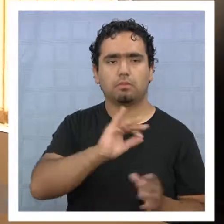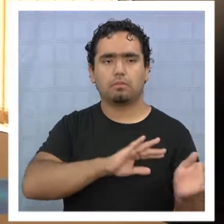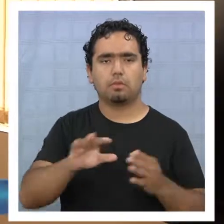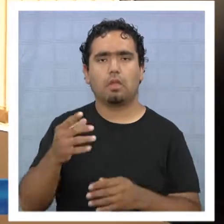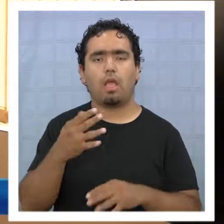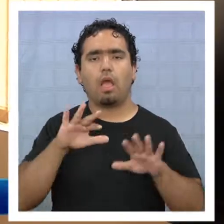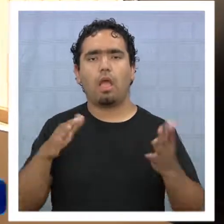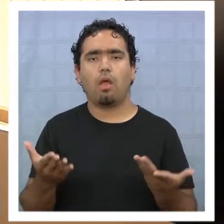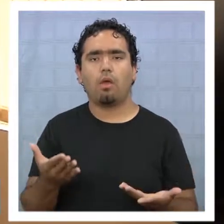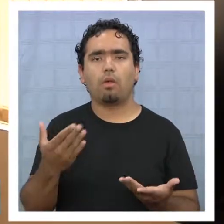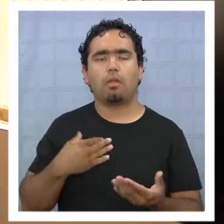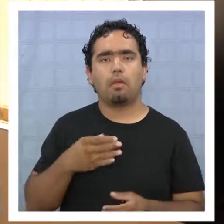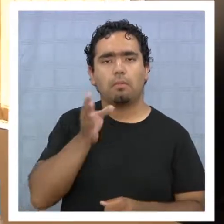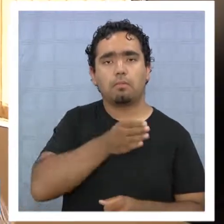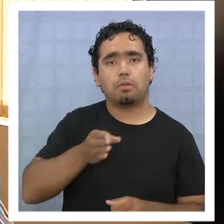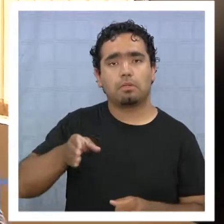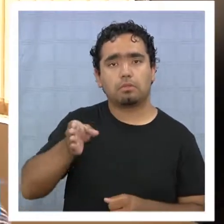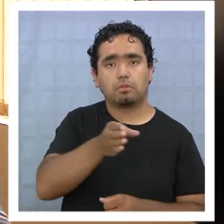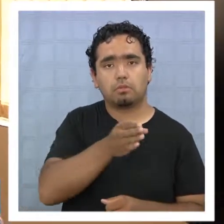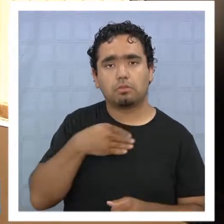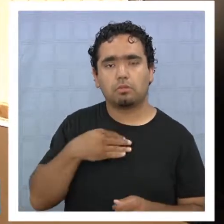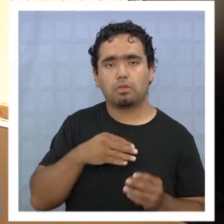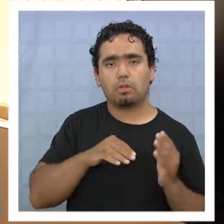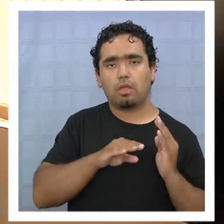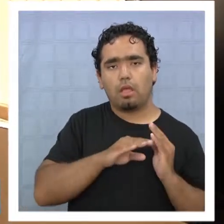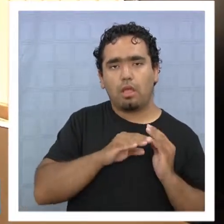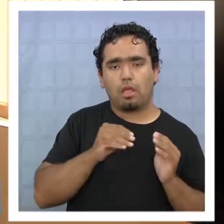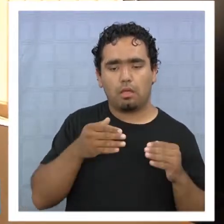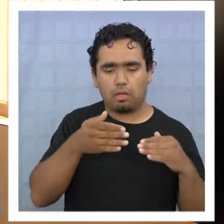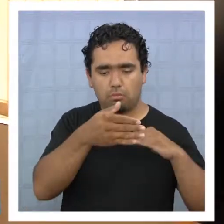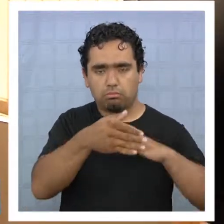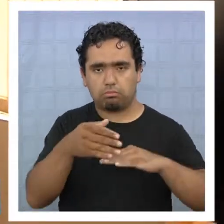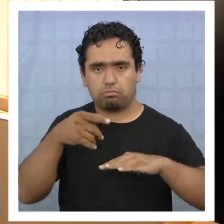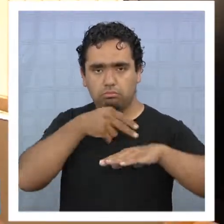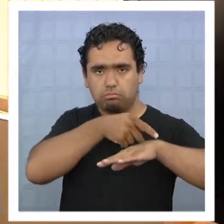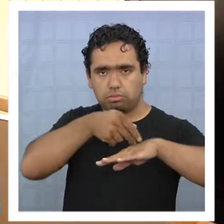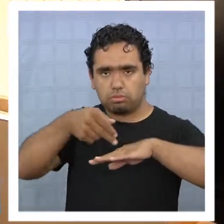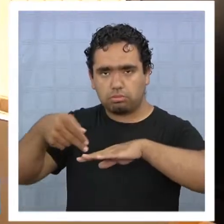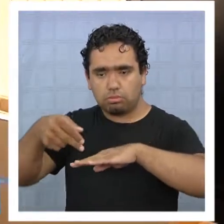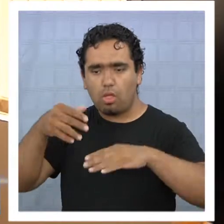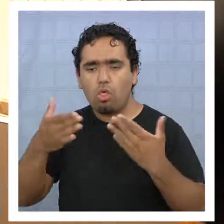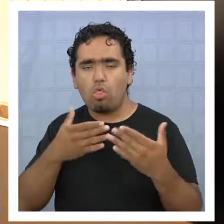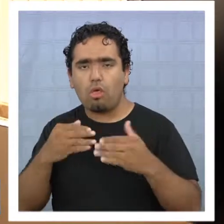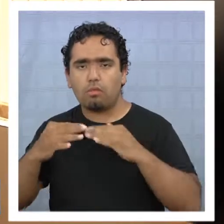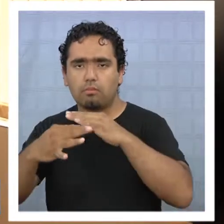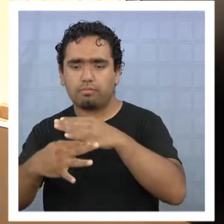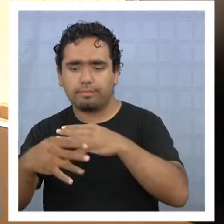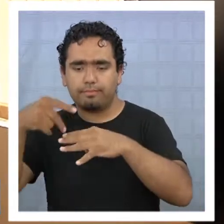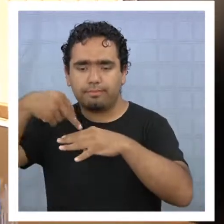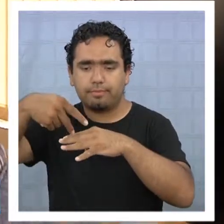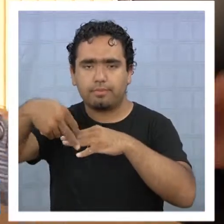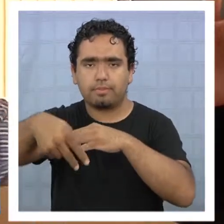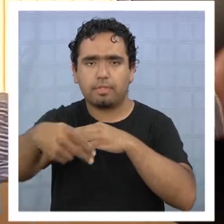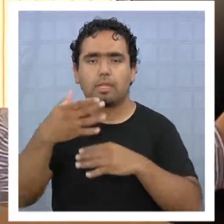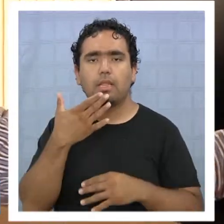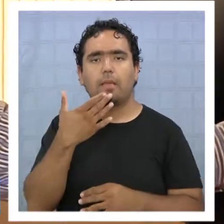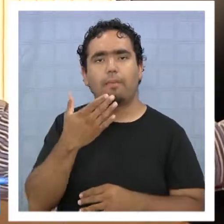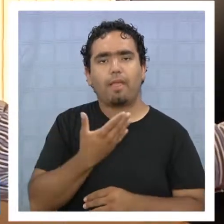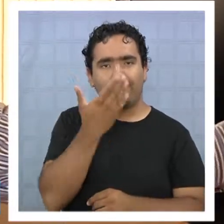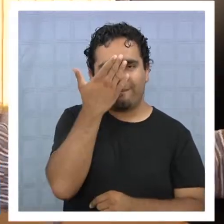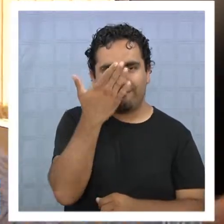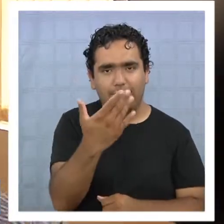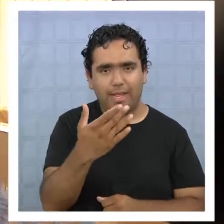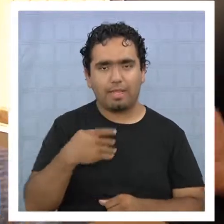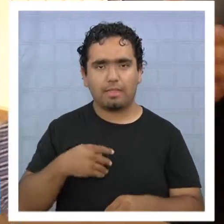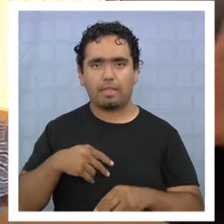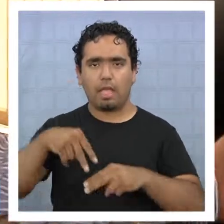a generar ahora son vallas peatonales para encauzar a los peatones hacia los pasos de cebra que vamos a ir demarcando. En el sector